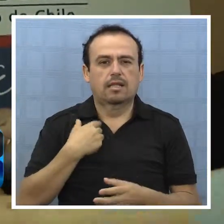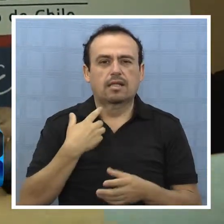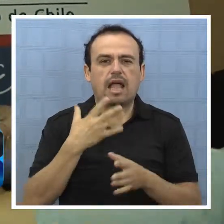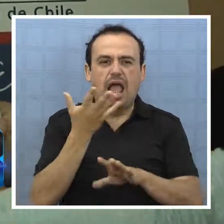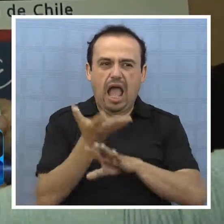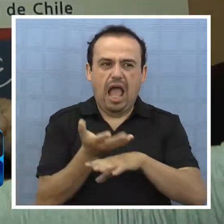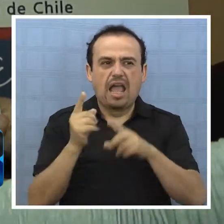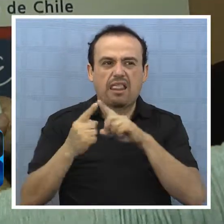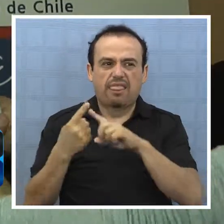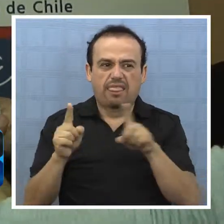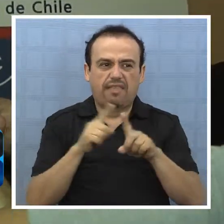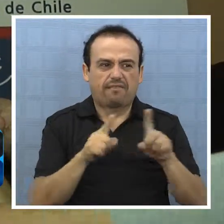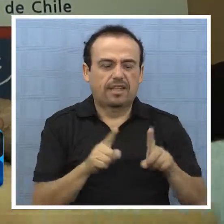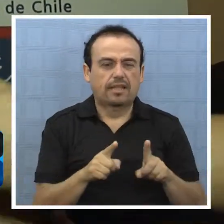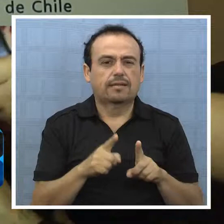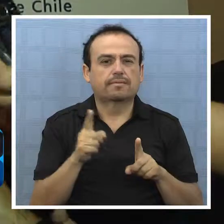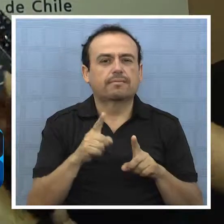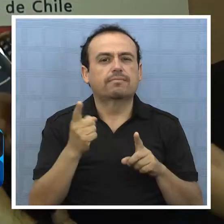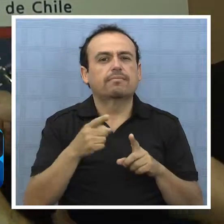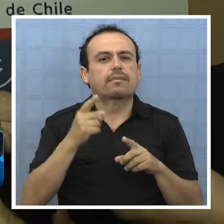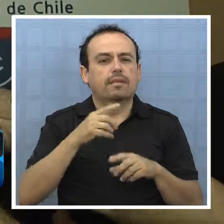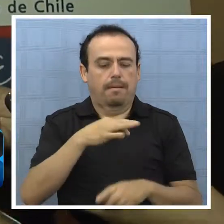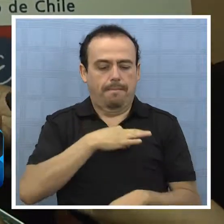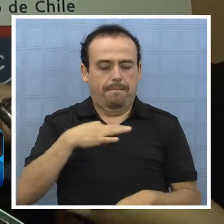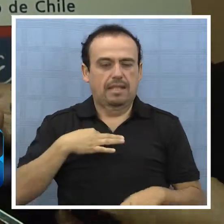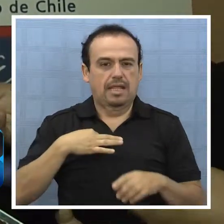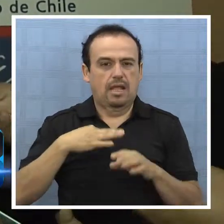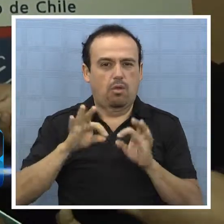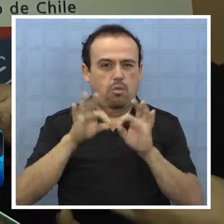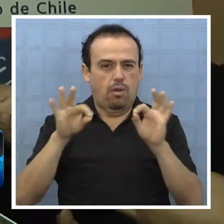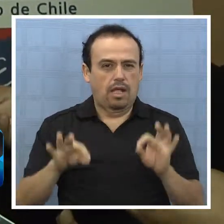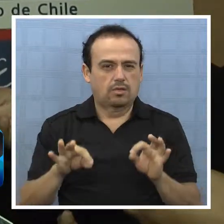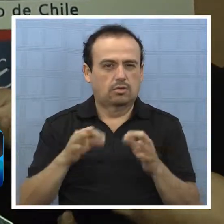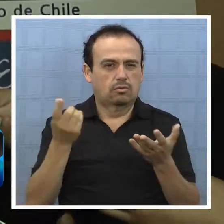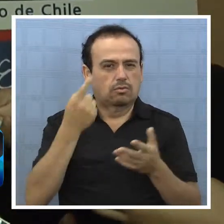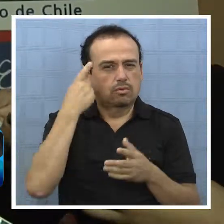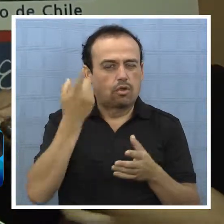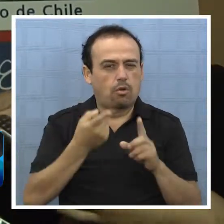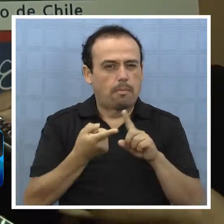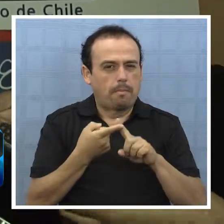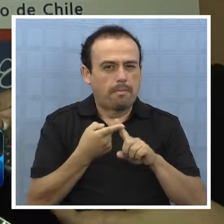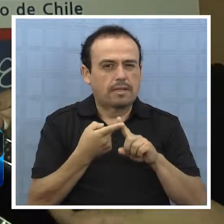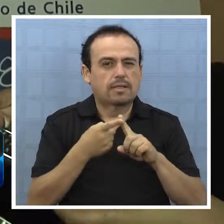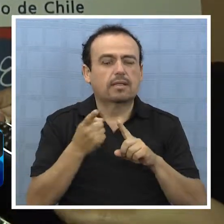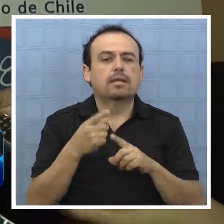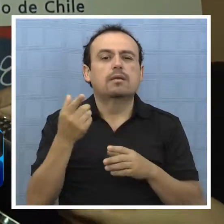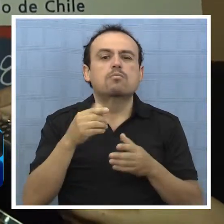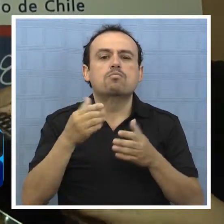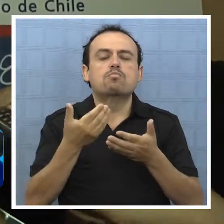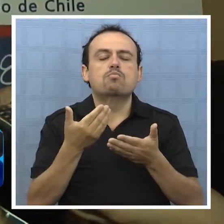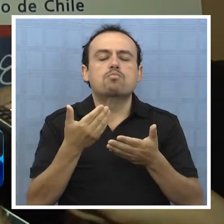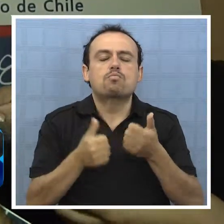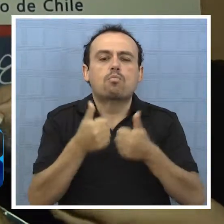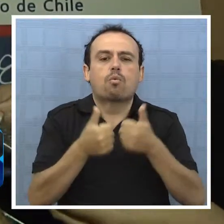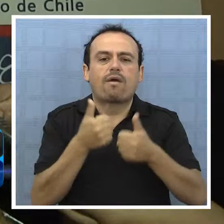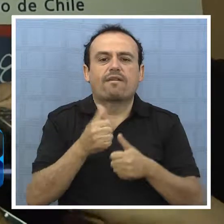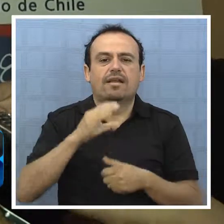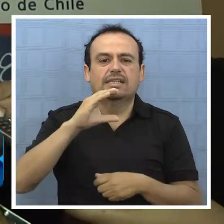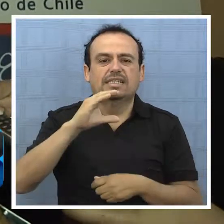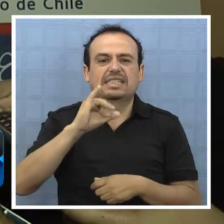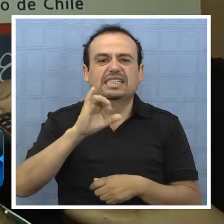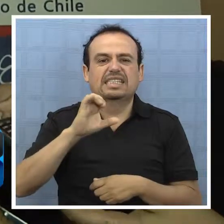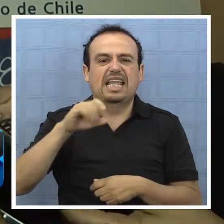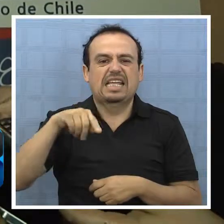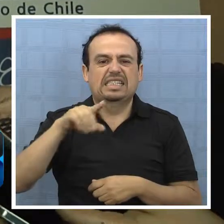diferencia de posiciones respecto al Ministerio de Educación, respecto a los participantes del Ministerio, tiene que ver con la prueba de ciencia, y el Consejo de Rectores